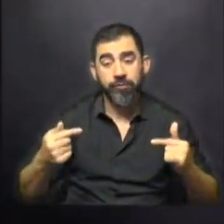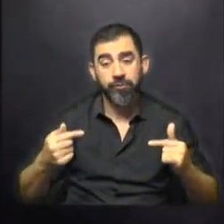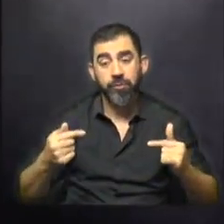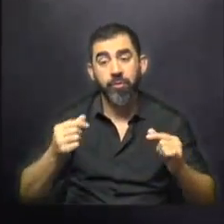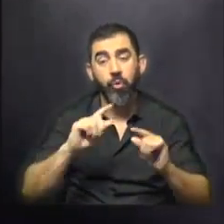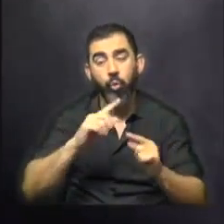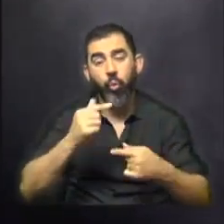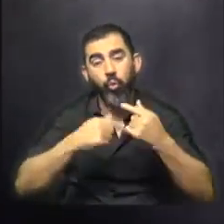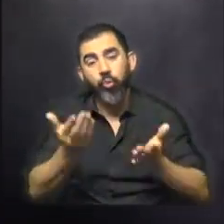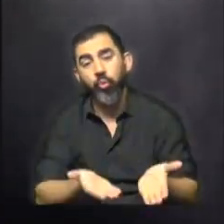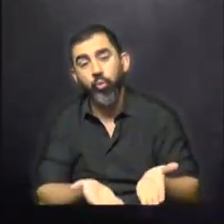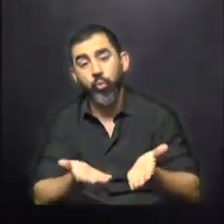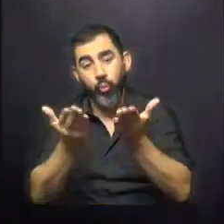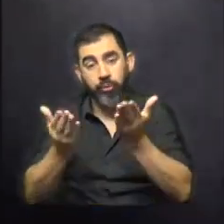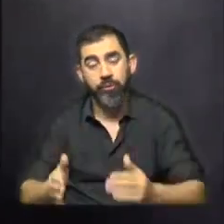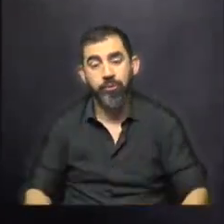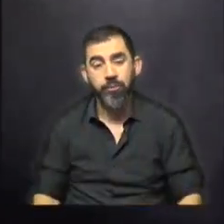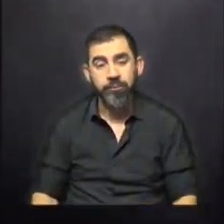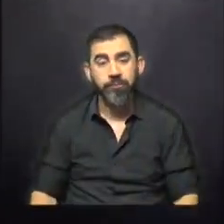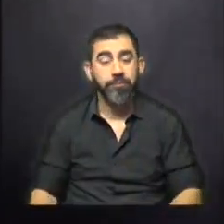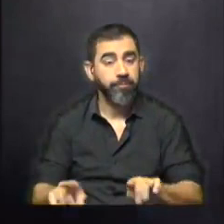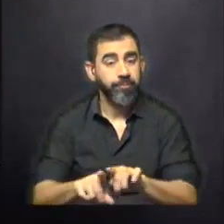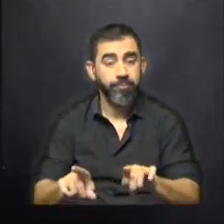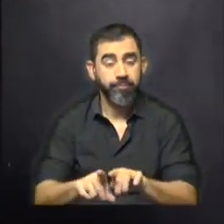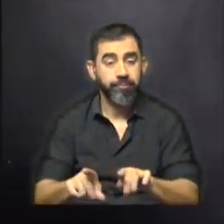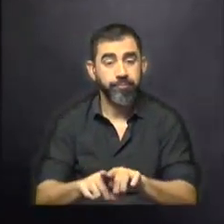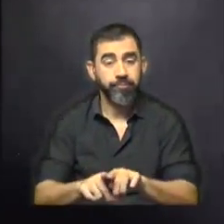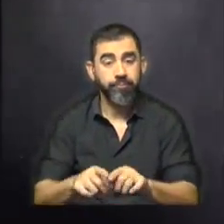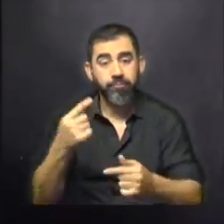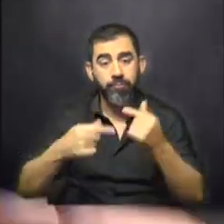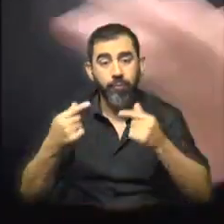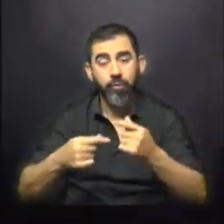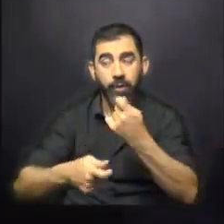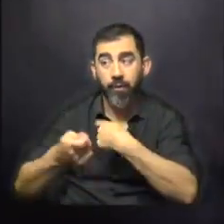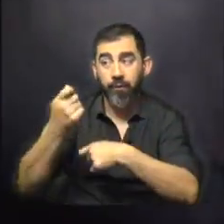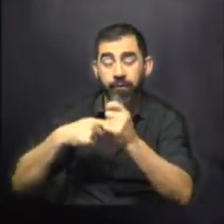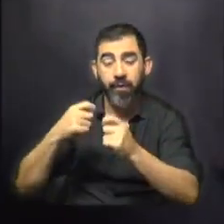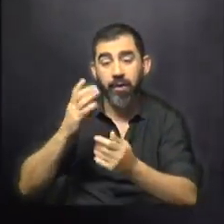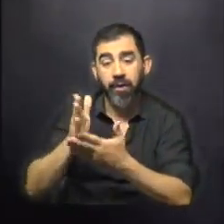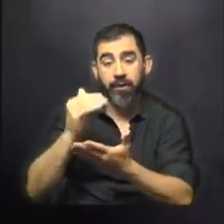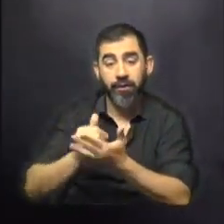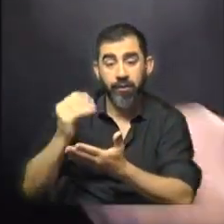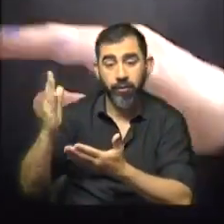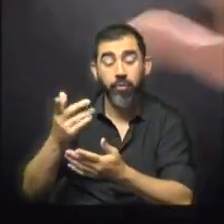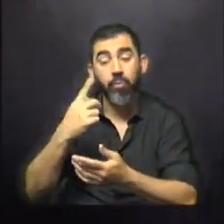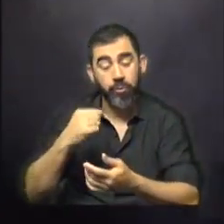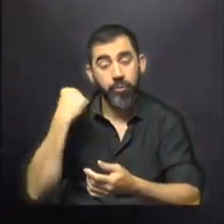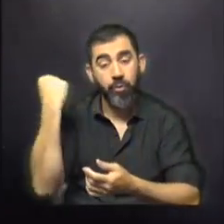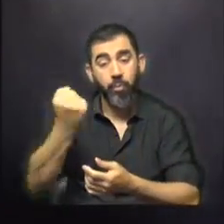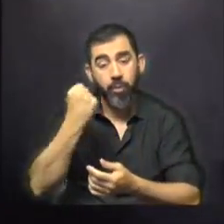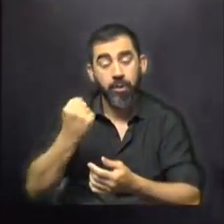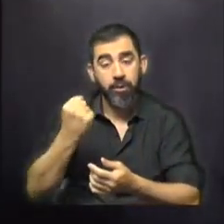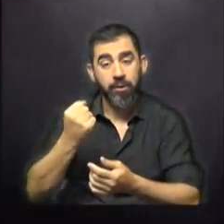de crecer de manera tan importante. Lo mismo con la colocación de bienes en el exterior y por eso me parece importante tener ese